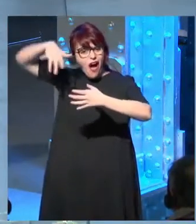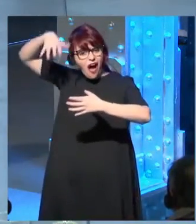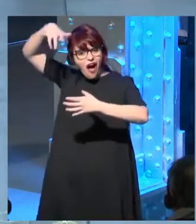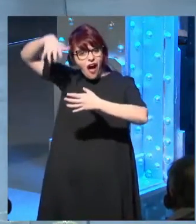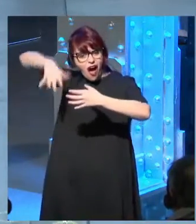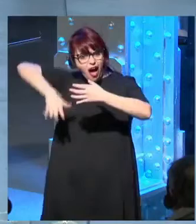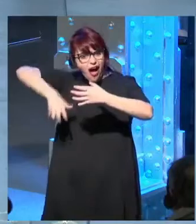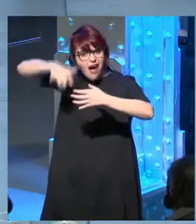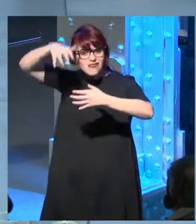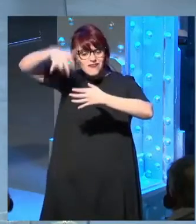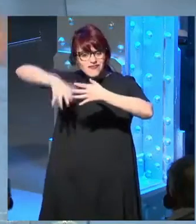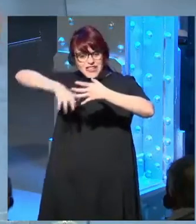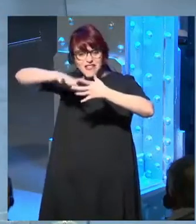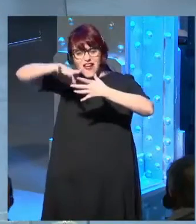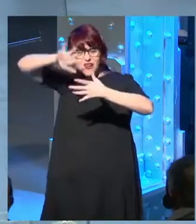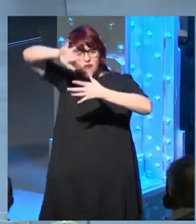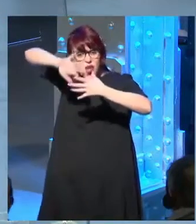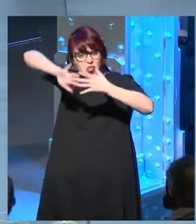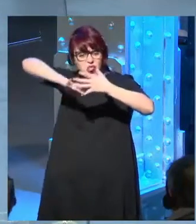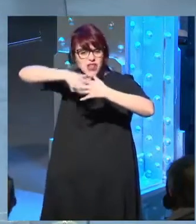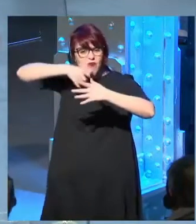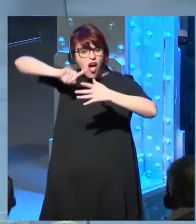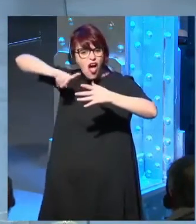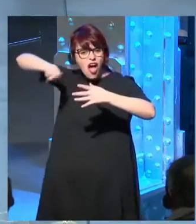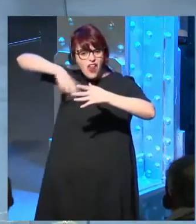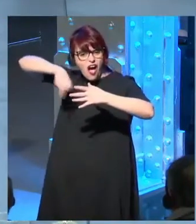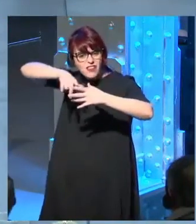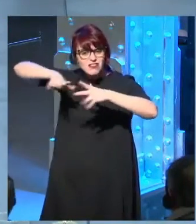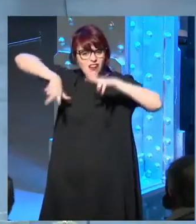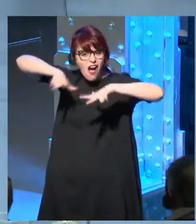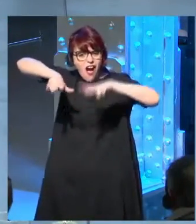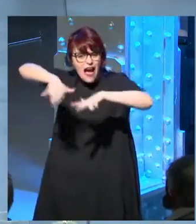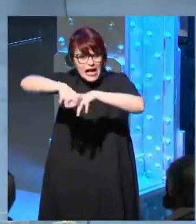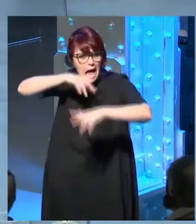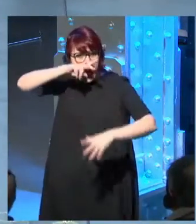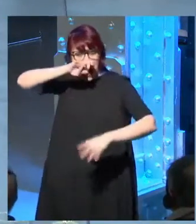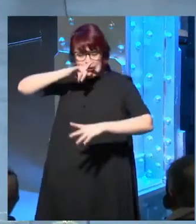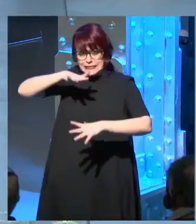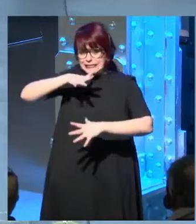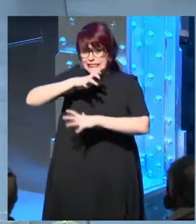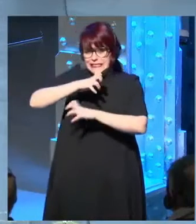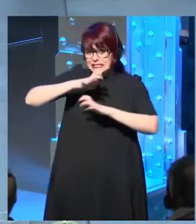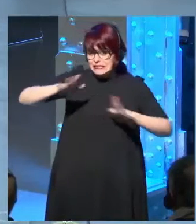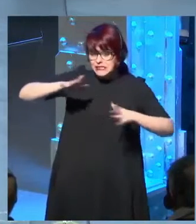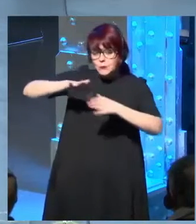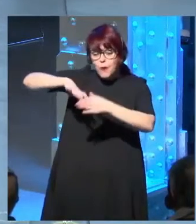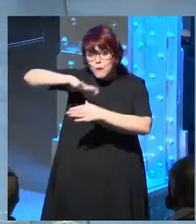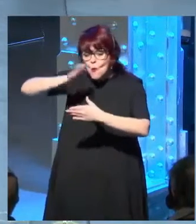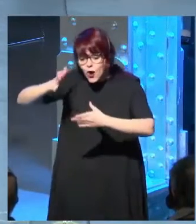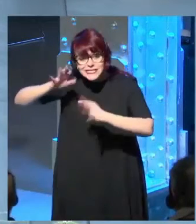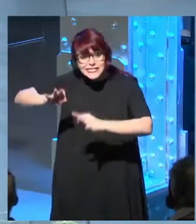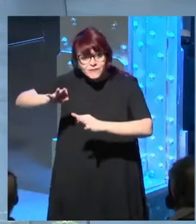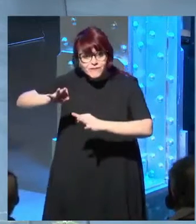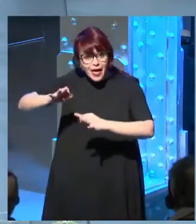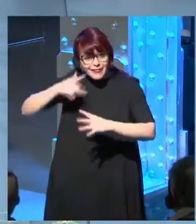lagartijas y de todo saliendo por ahí y sale un olor horrible. Y esos básicamente son los